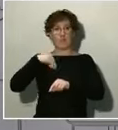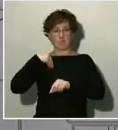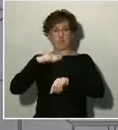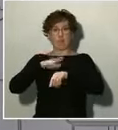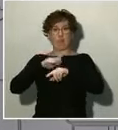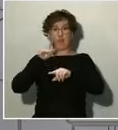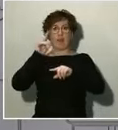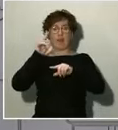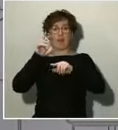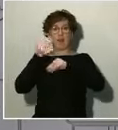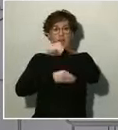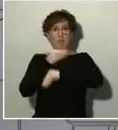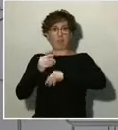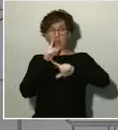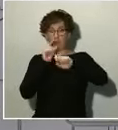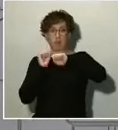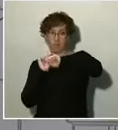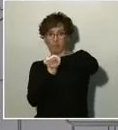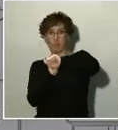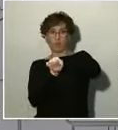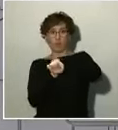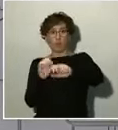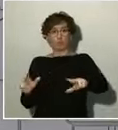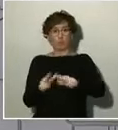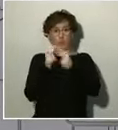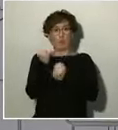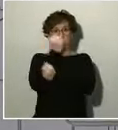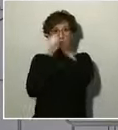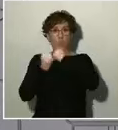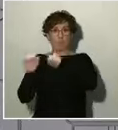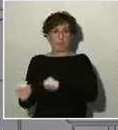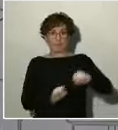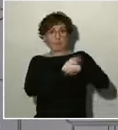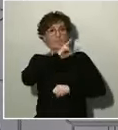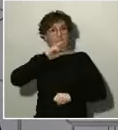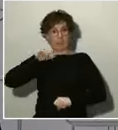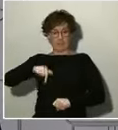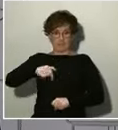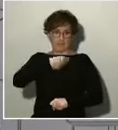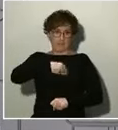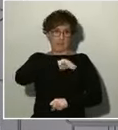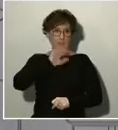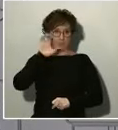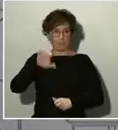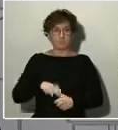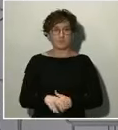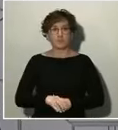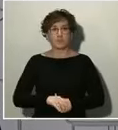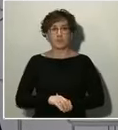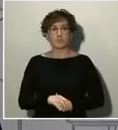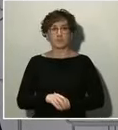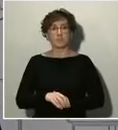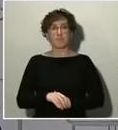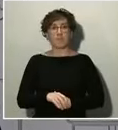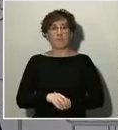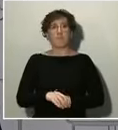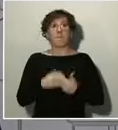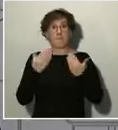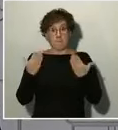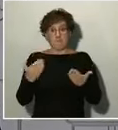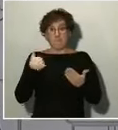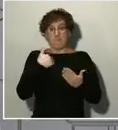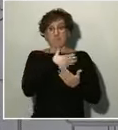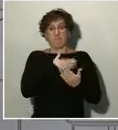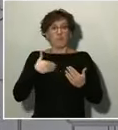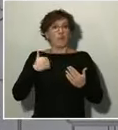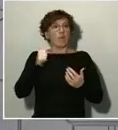y económico en nuestro país. Quiero agradecer en ese sentido toda la colaboración